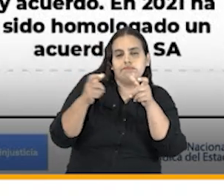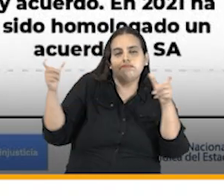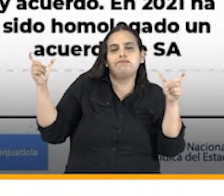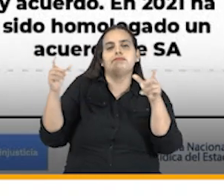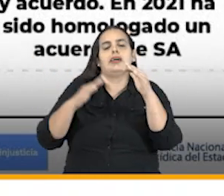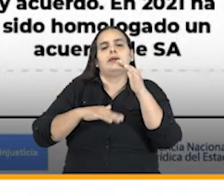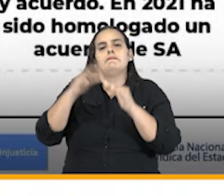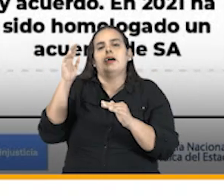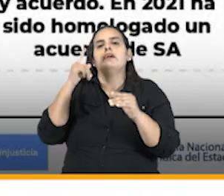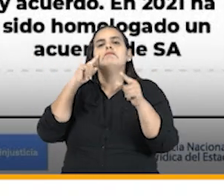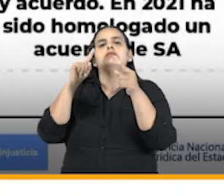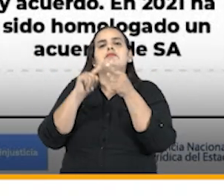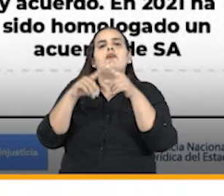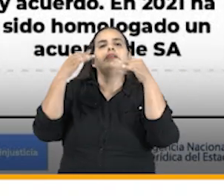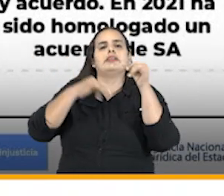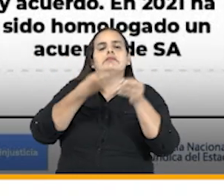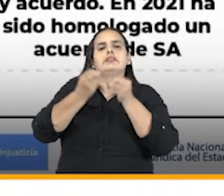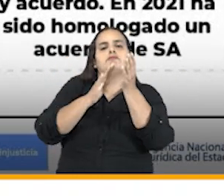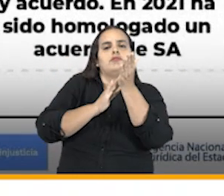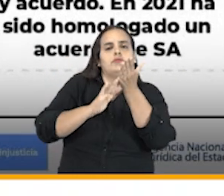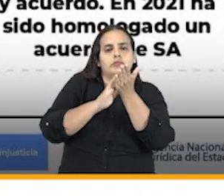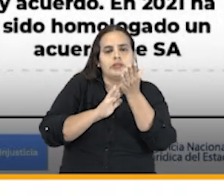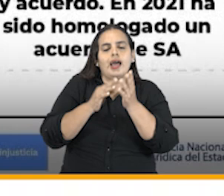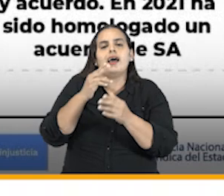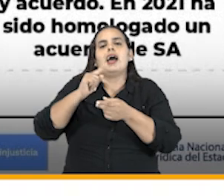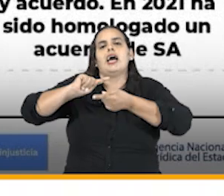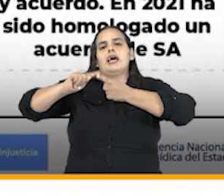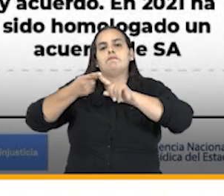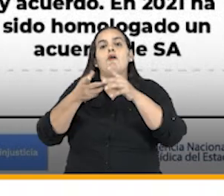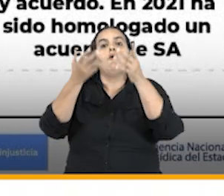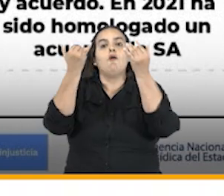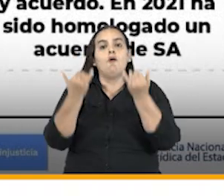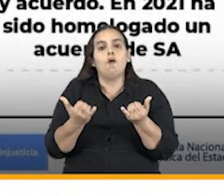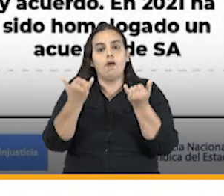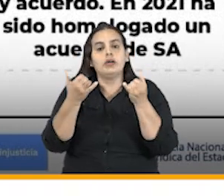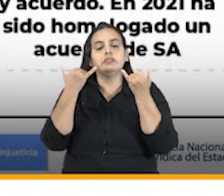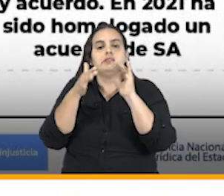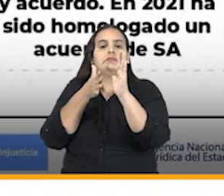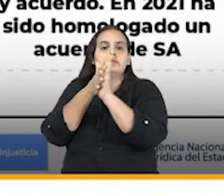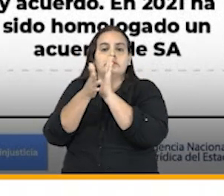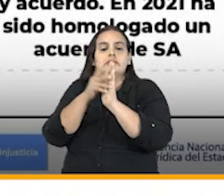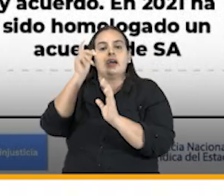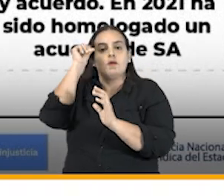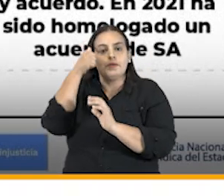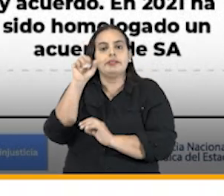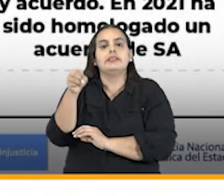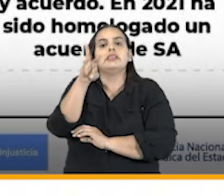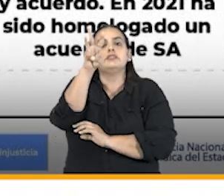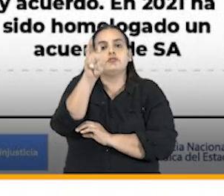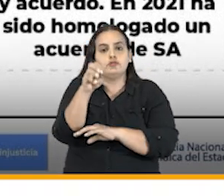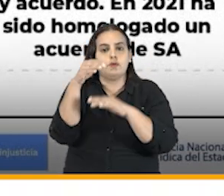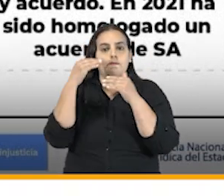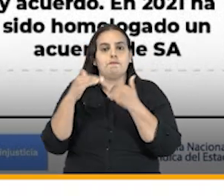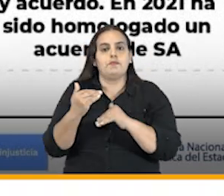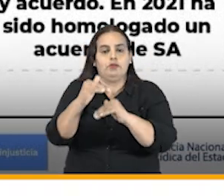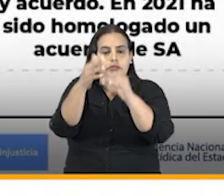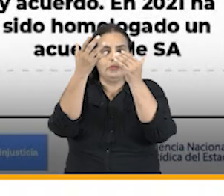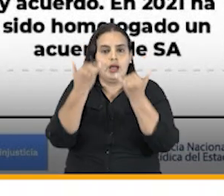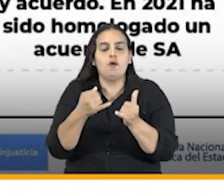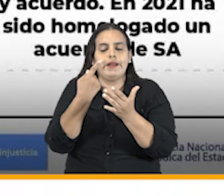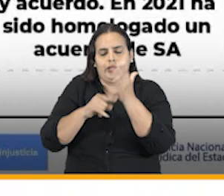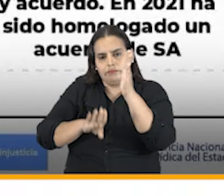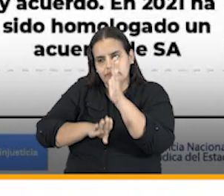que se logran terminar por solución amistosa y a hoy les reportamos que son 18 los procesos que estamos